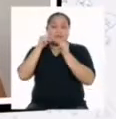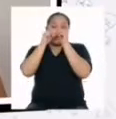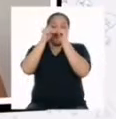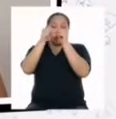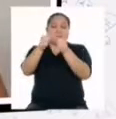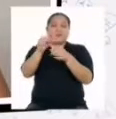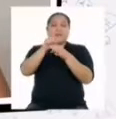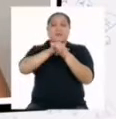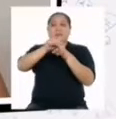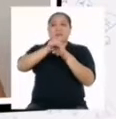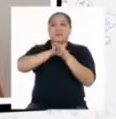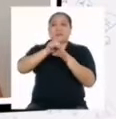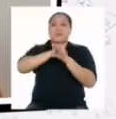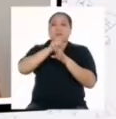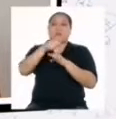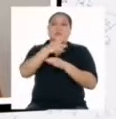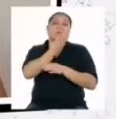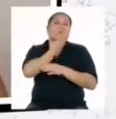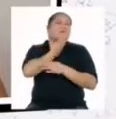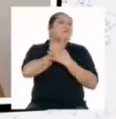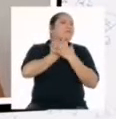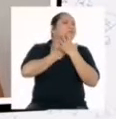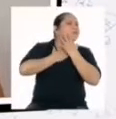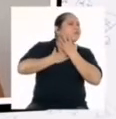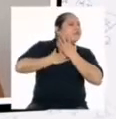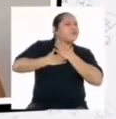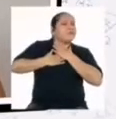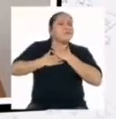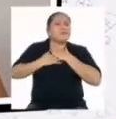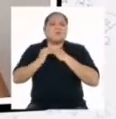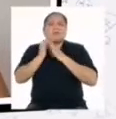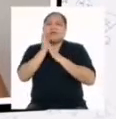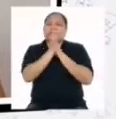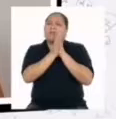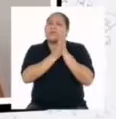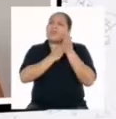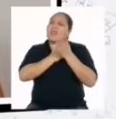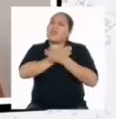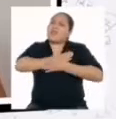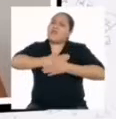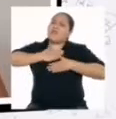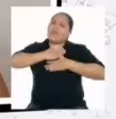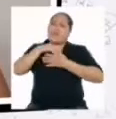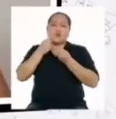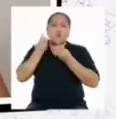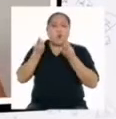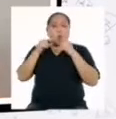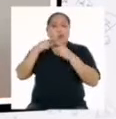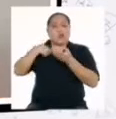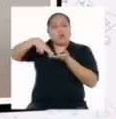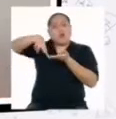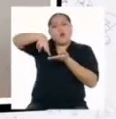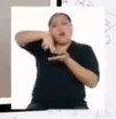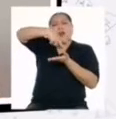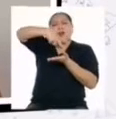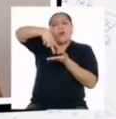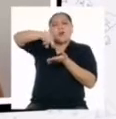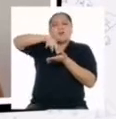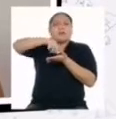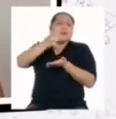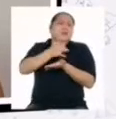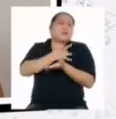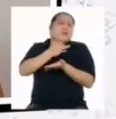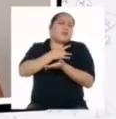practicando y es algo que me apasiona, que lo disfruto, que cada vez que danzo, siento tantas